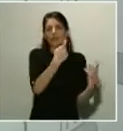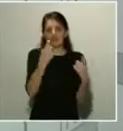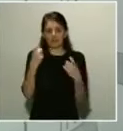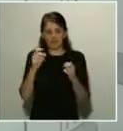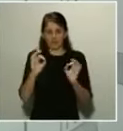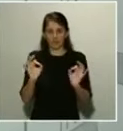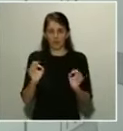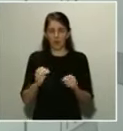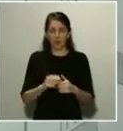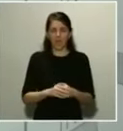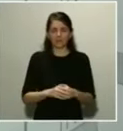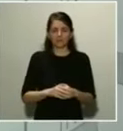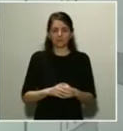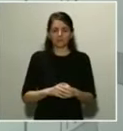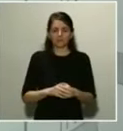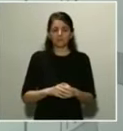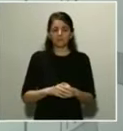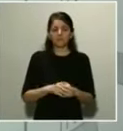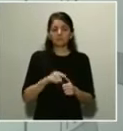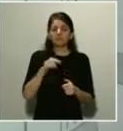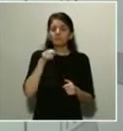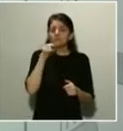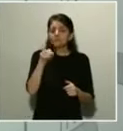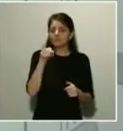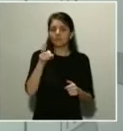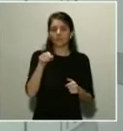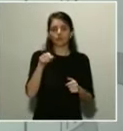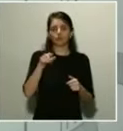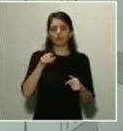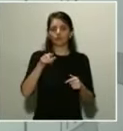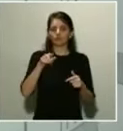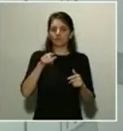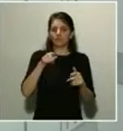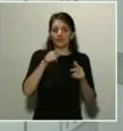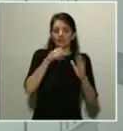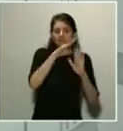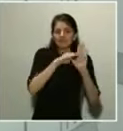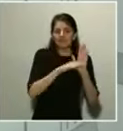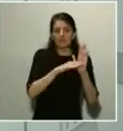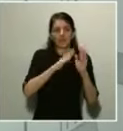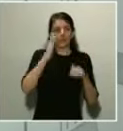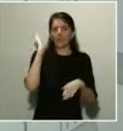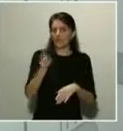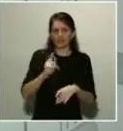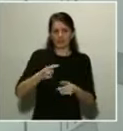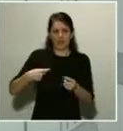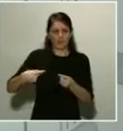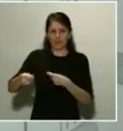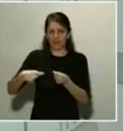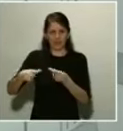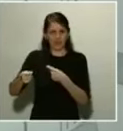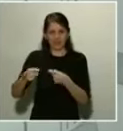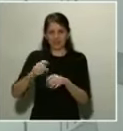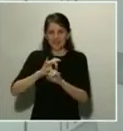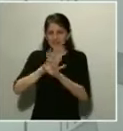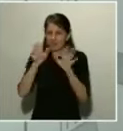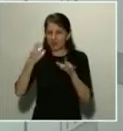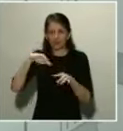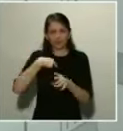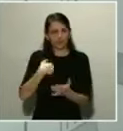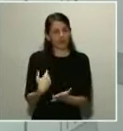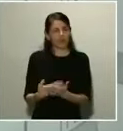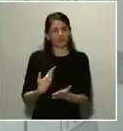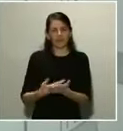que no afectan, insisto una vez más, a las mercancías, porque hay que garantizar el abastecimiento, el provisionamiento para las